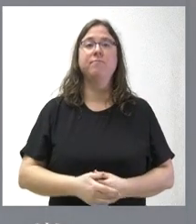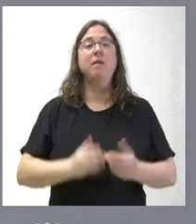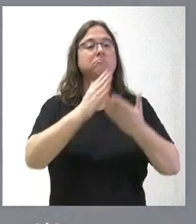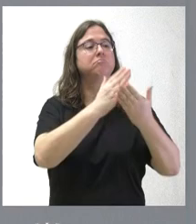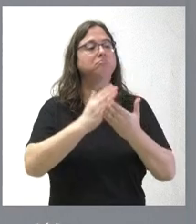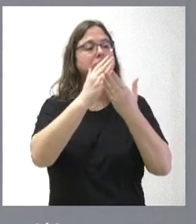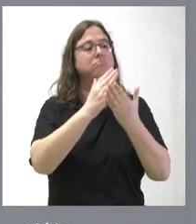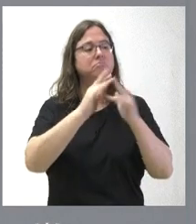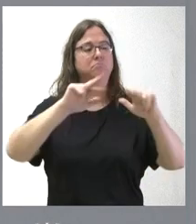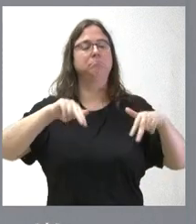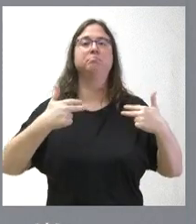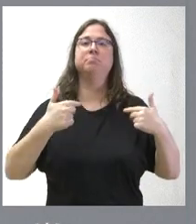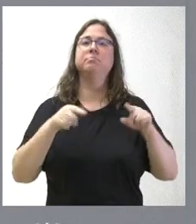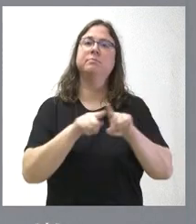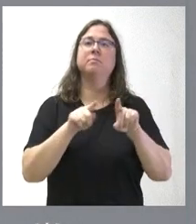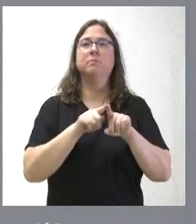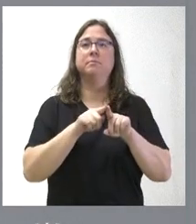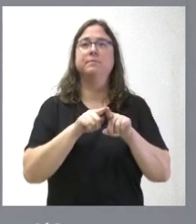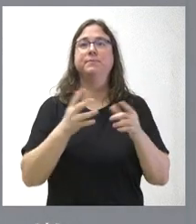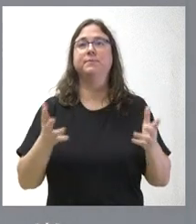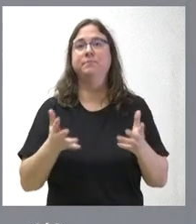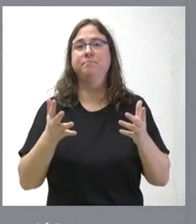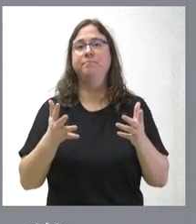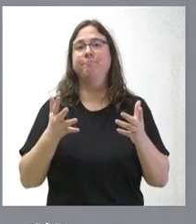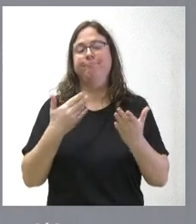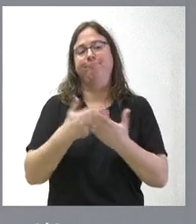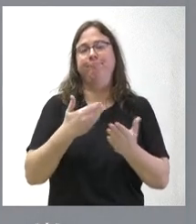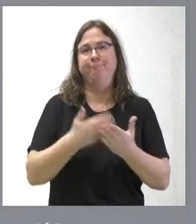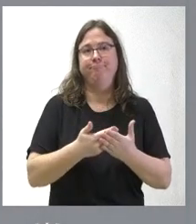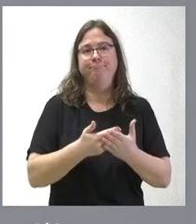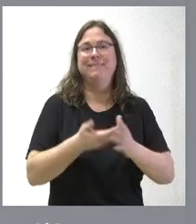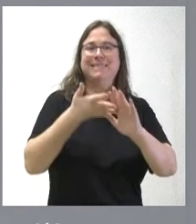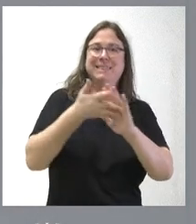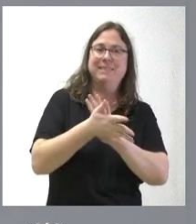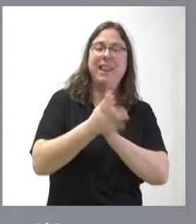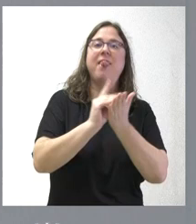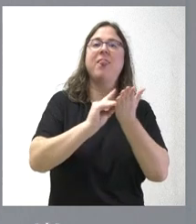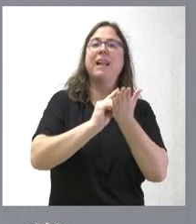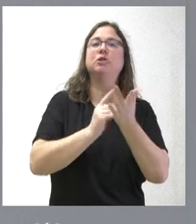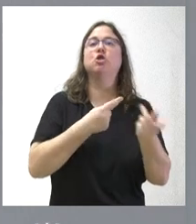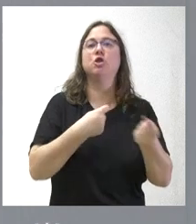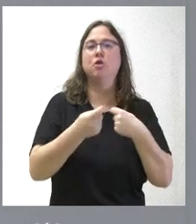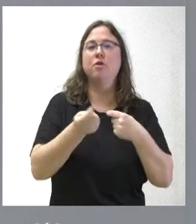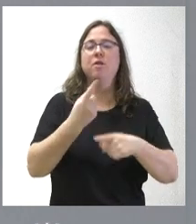permite un primer reflejo de lo que señalan los datos de cifra de negocio, de evolución de actividad del sector